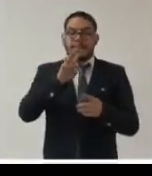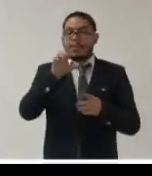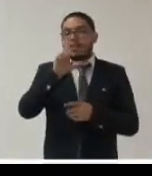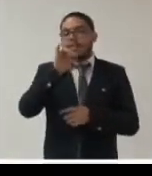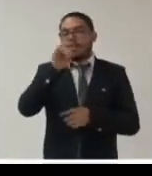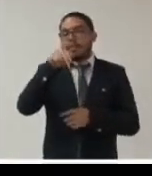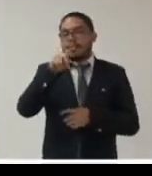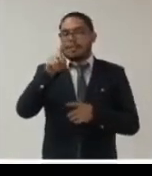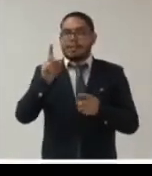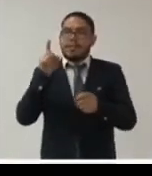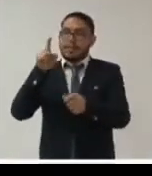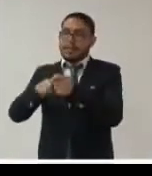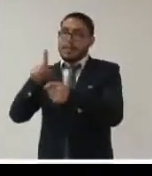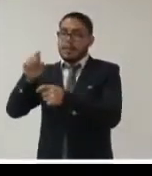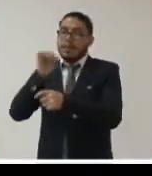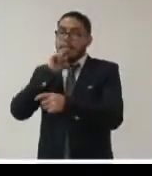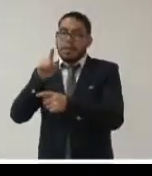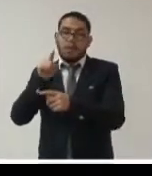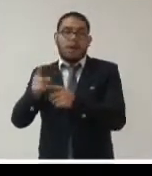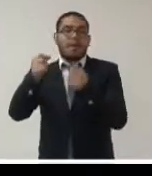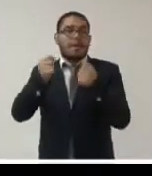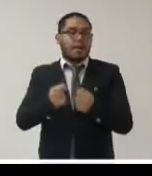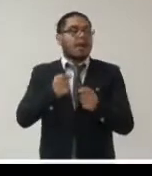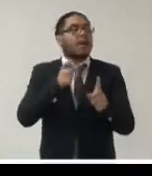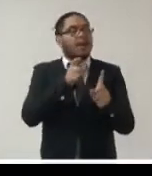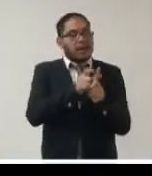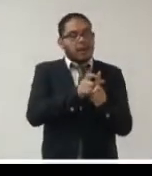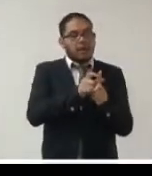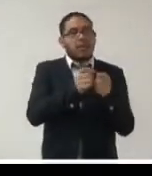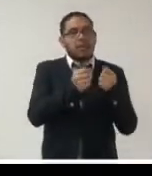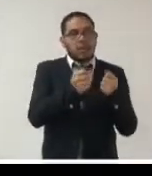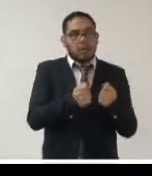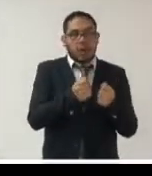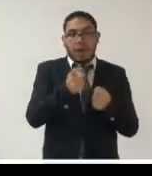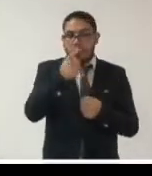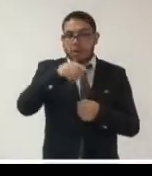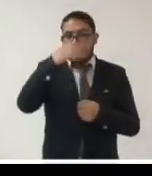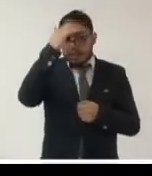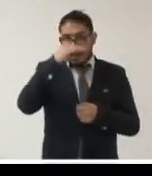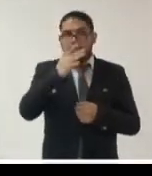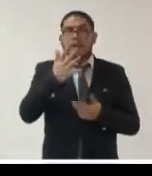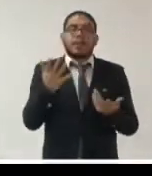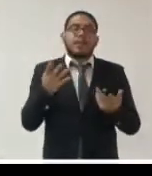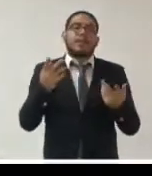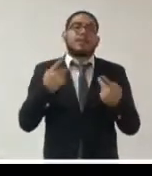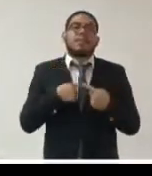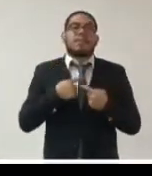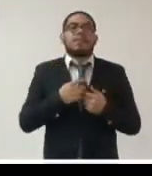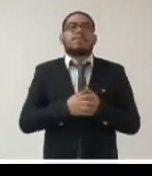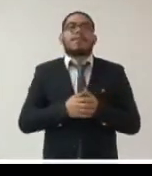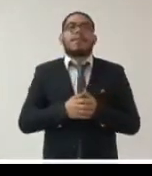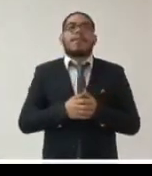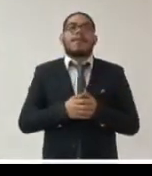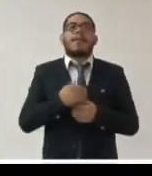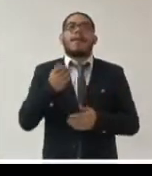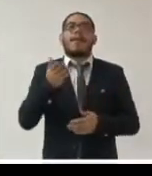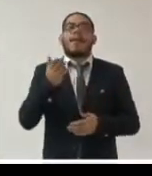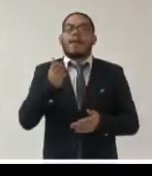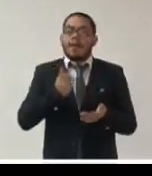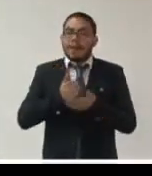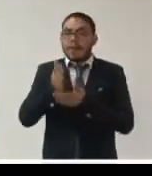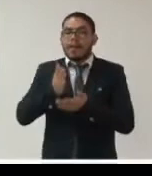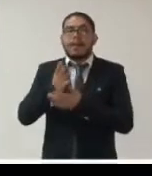ejemplo datos personales seguros todos sabemos que en México los órganos garantes de transparencia y acceso a la información